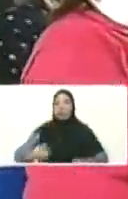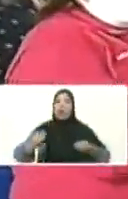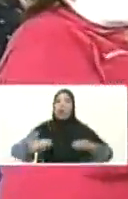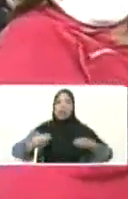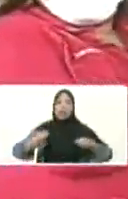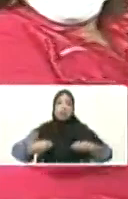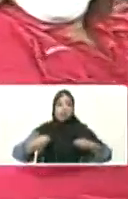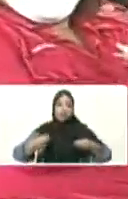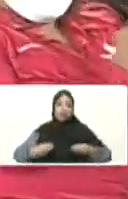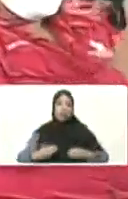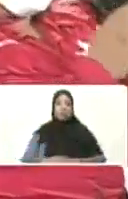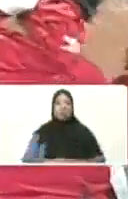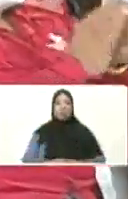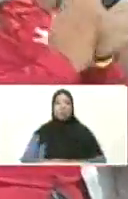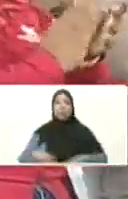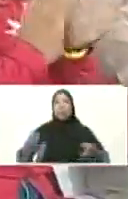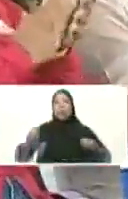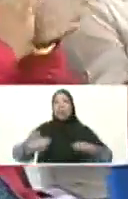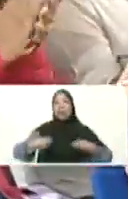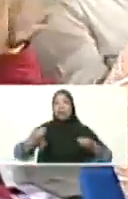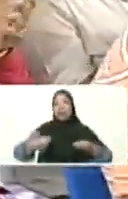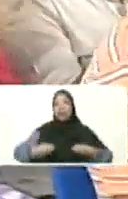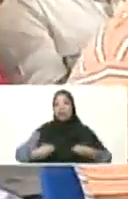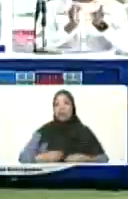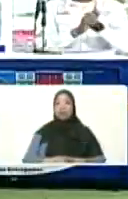Belarus! ¡Que viva Lukashenko!